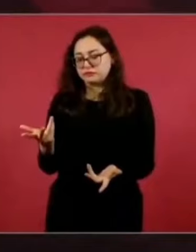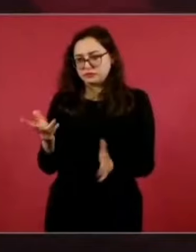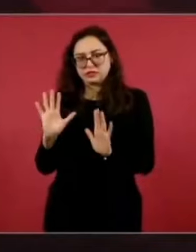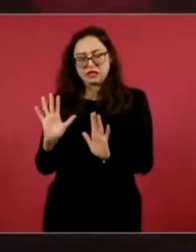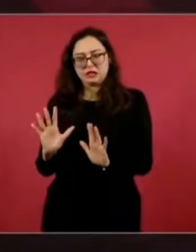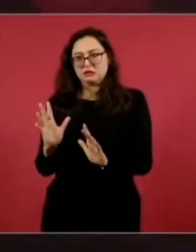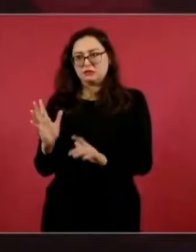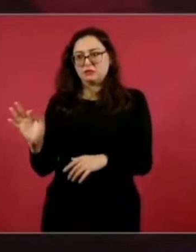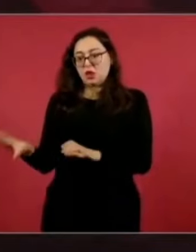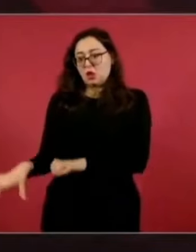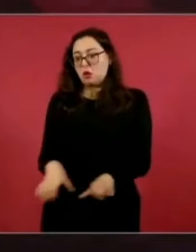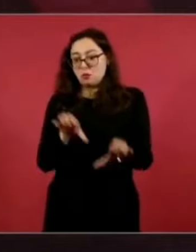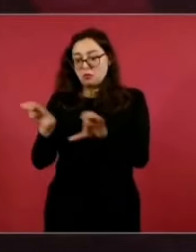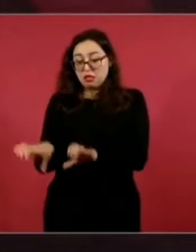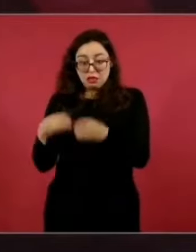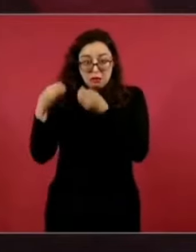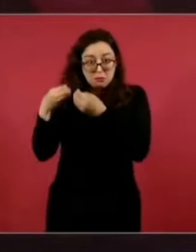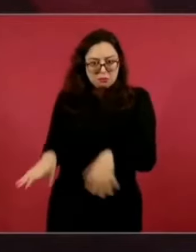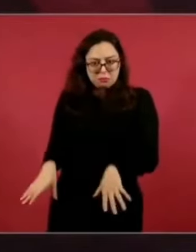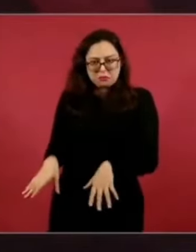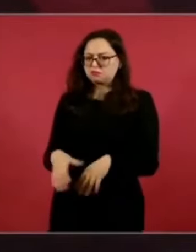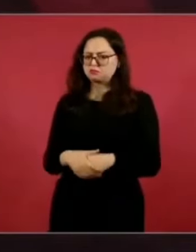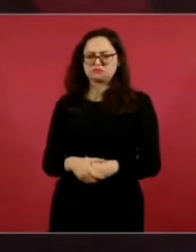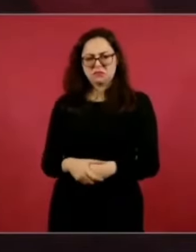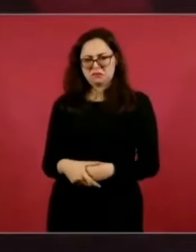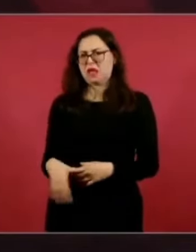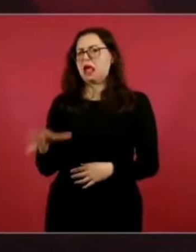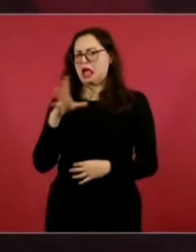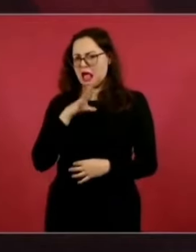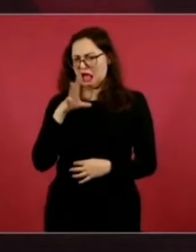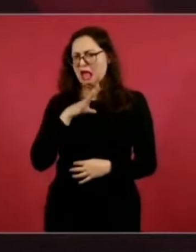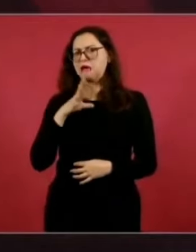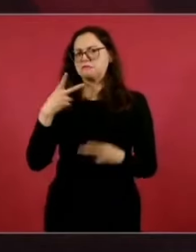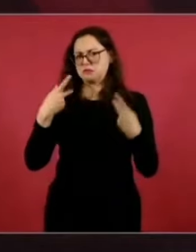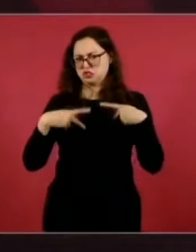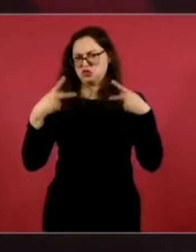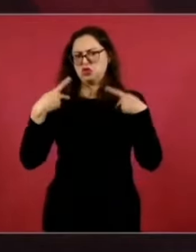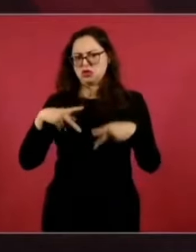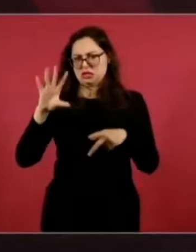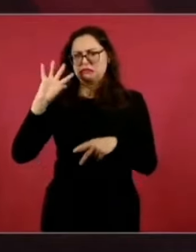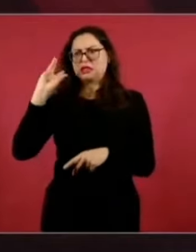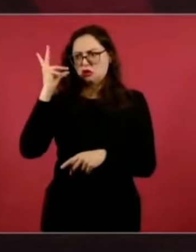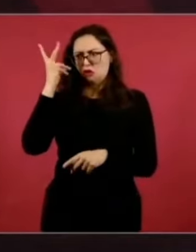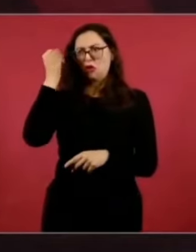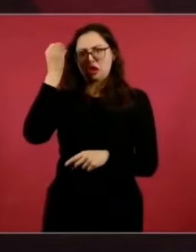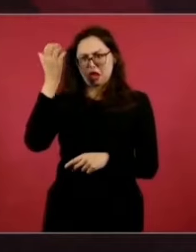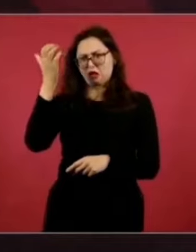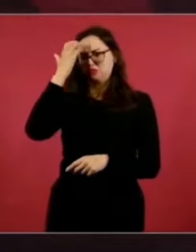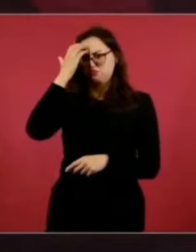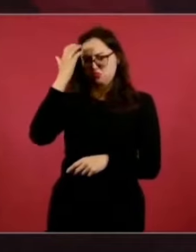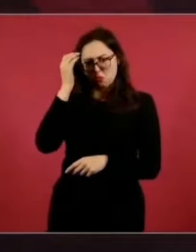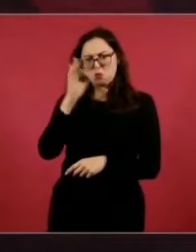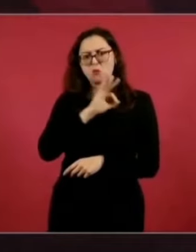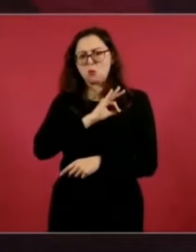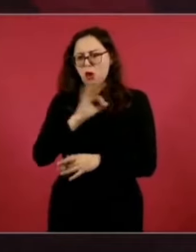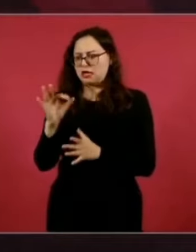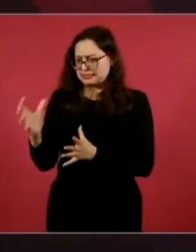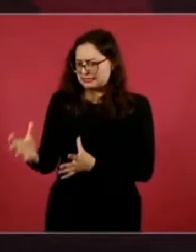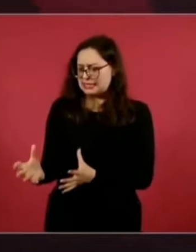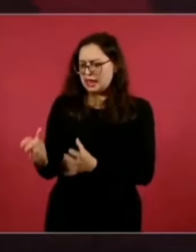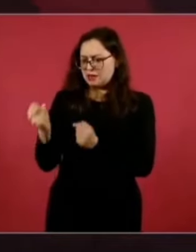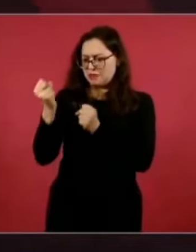buenos para recuperar